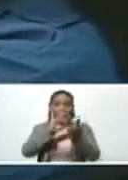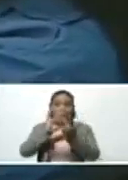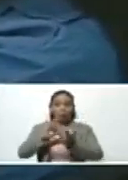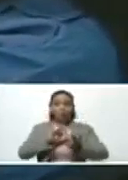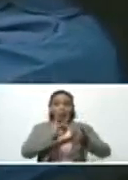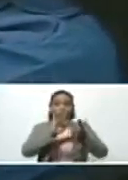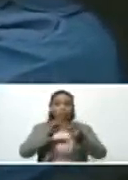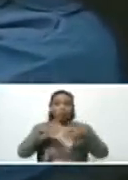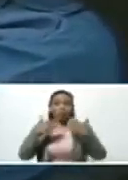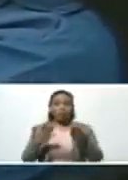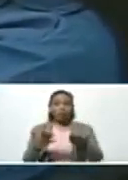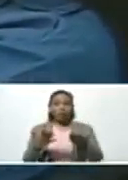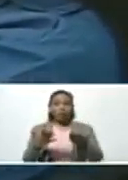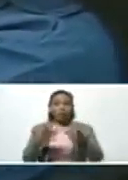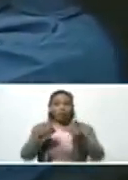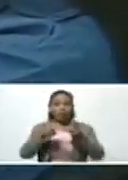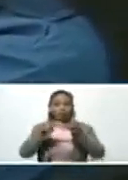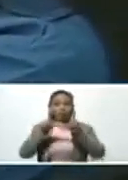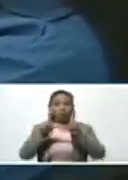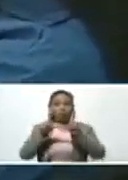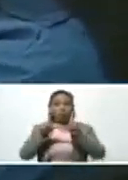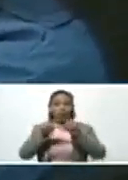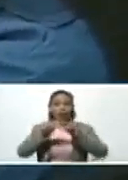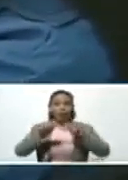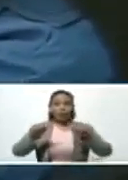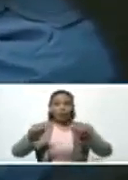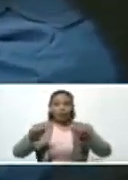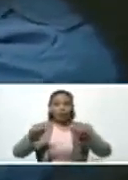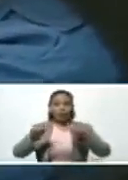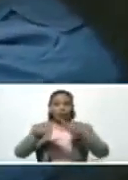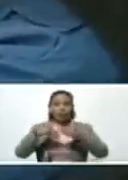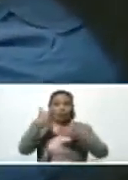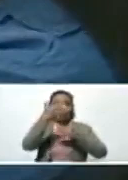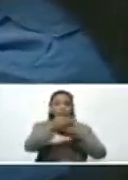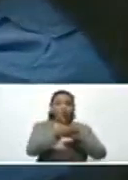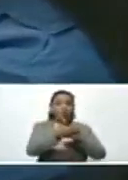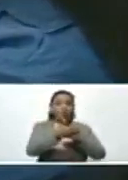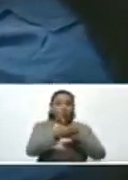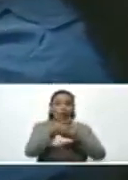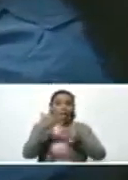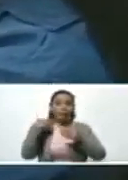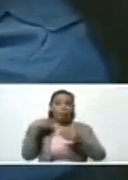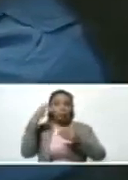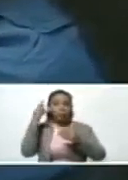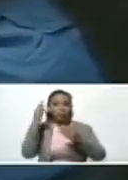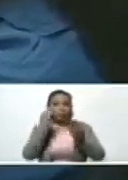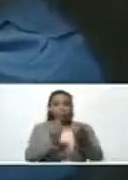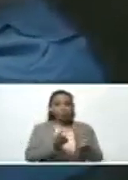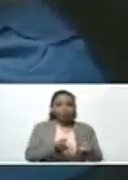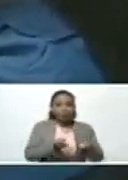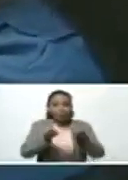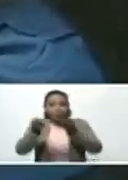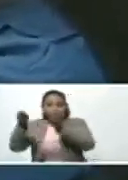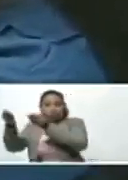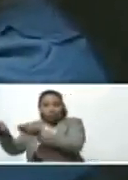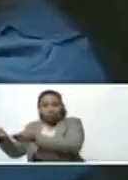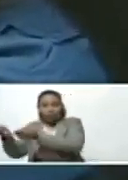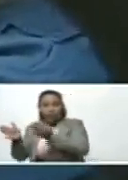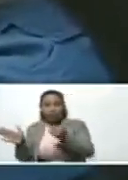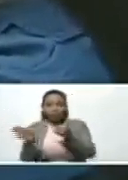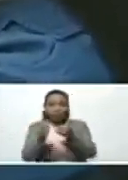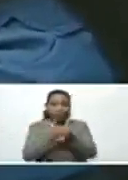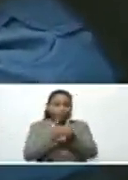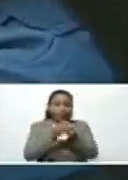de la antena y la tierra. Posterior pasa a mi compañera, que hace el encapsulado, el cierre